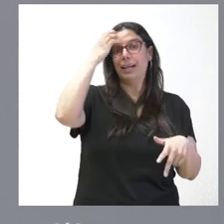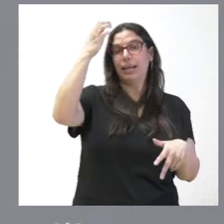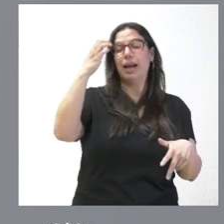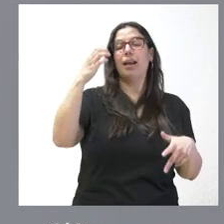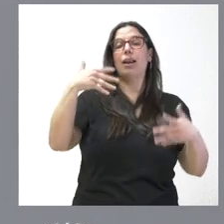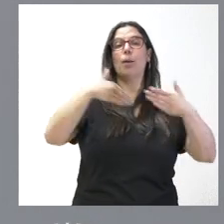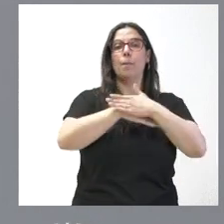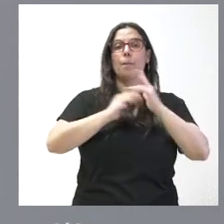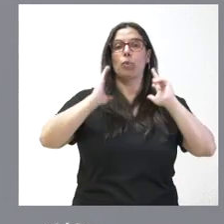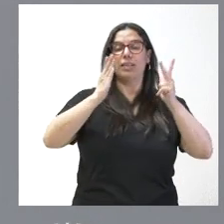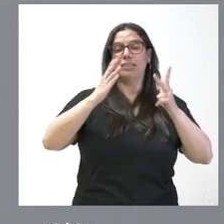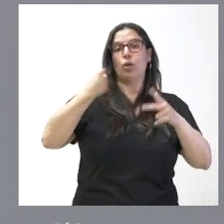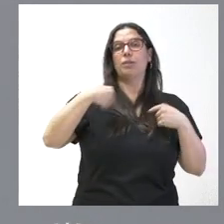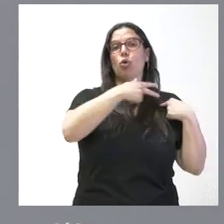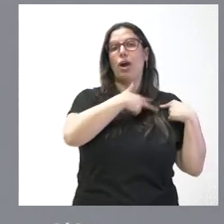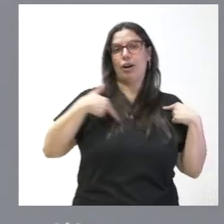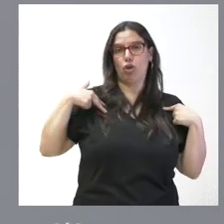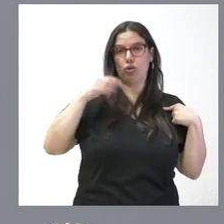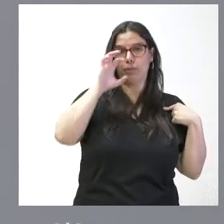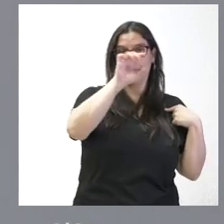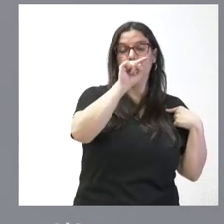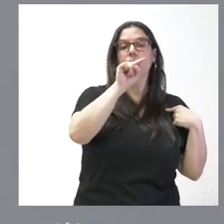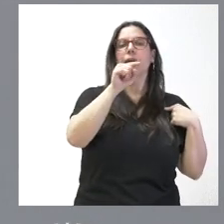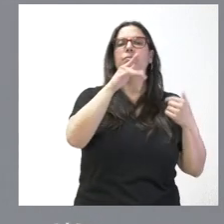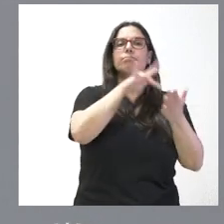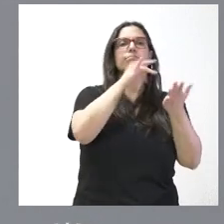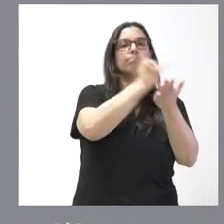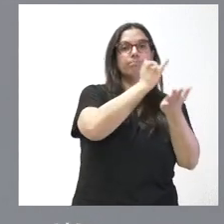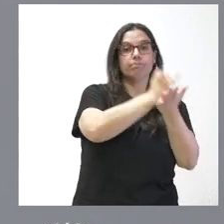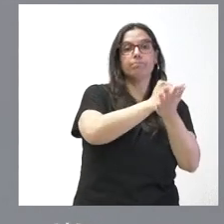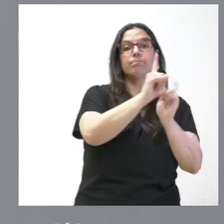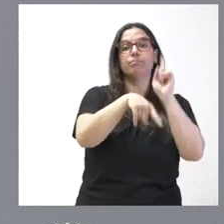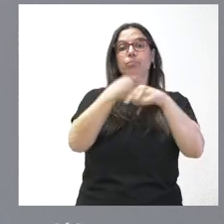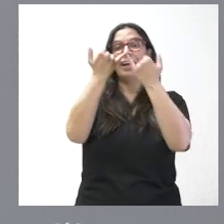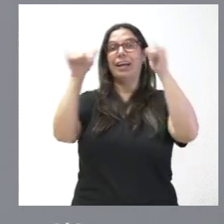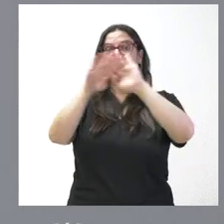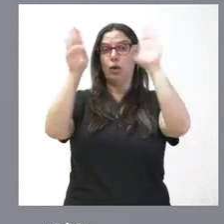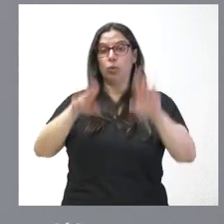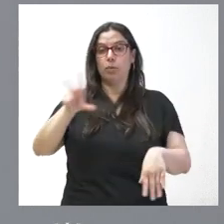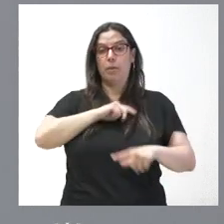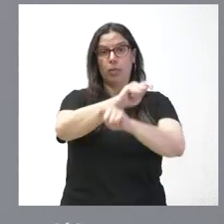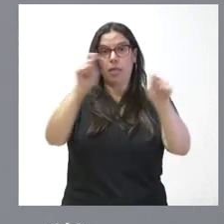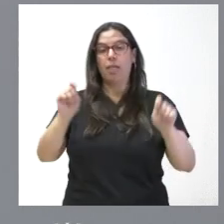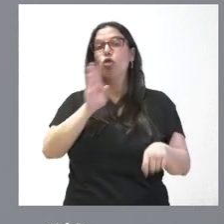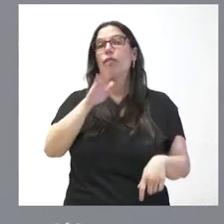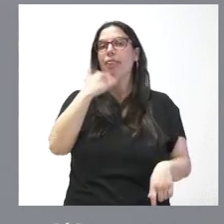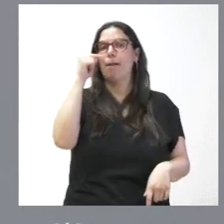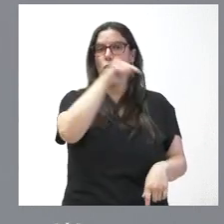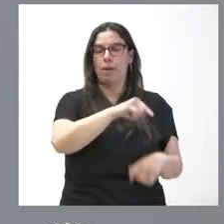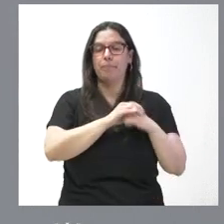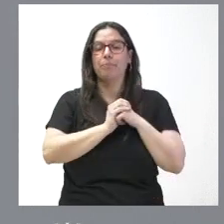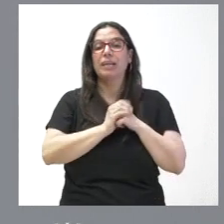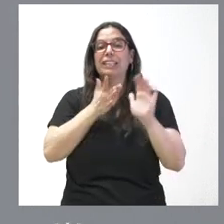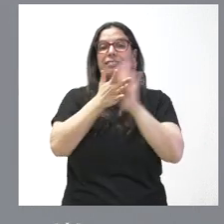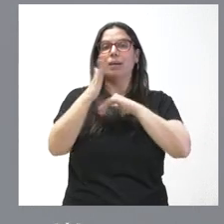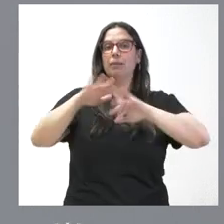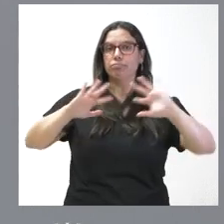de San Zuelo de Carrión de los Condes se producirán las catas y la gala final de la entrega de los premios tendrá lugar en Zamora. Se trata con ello